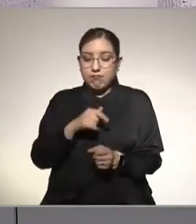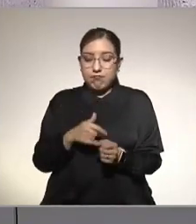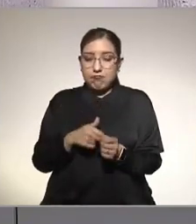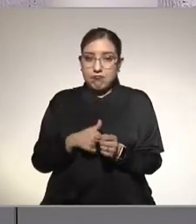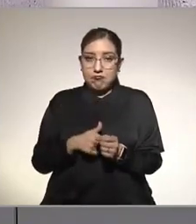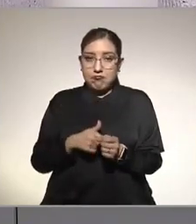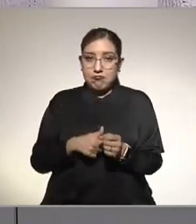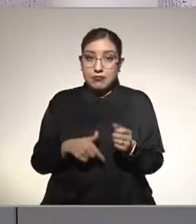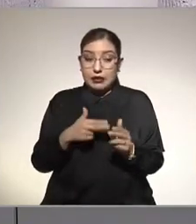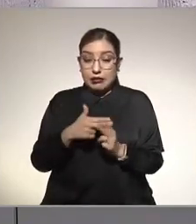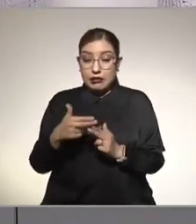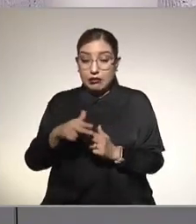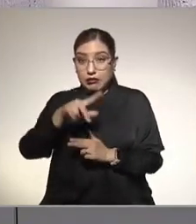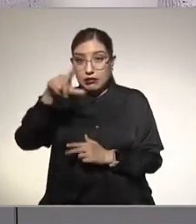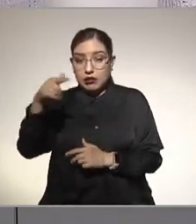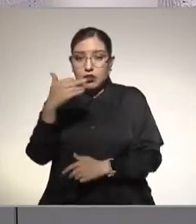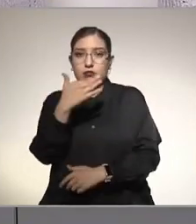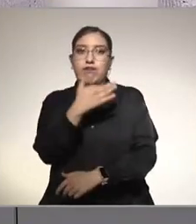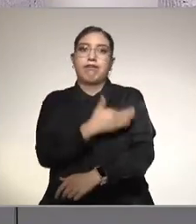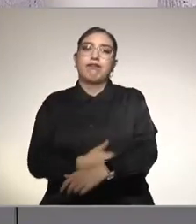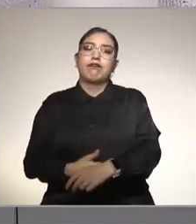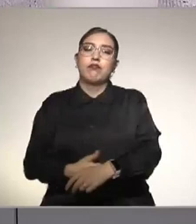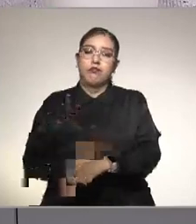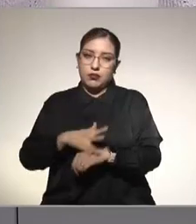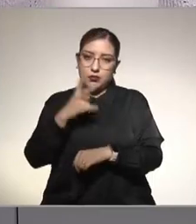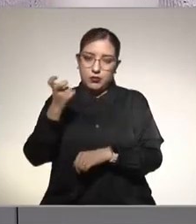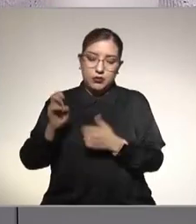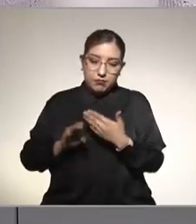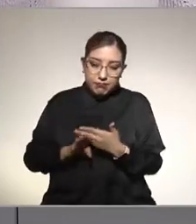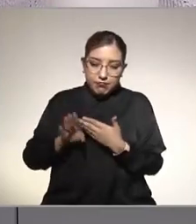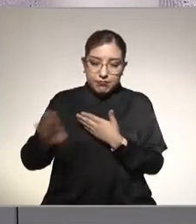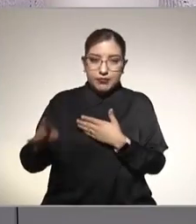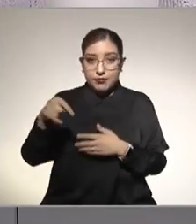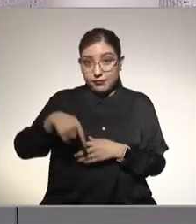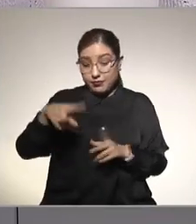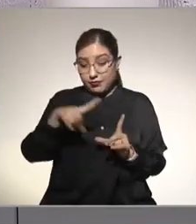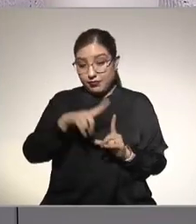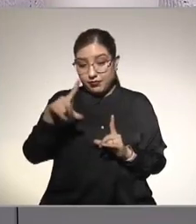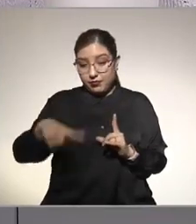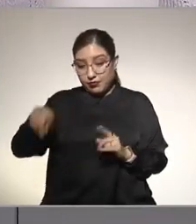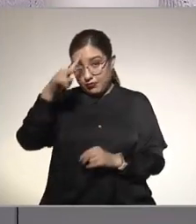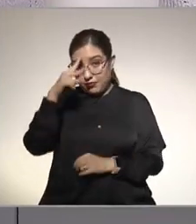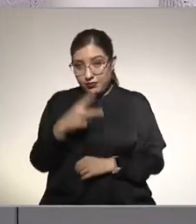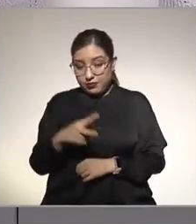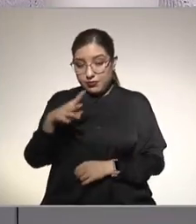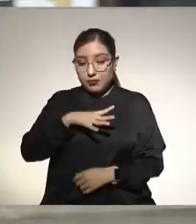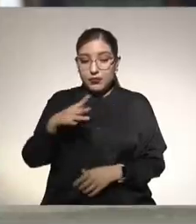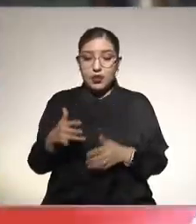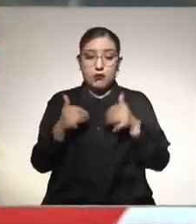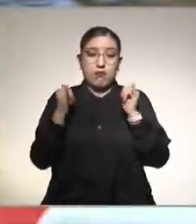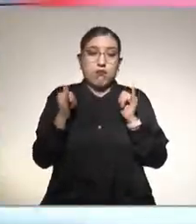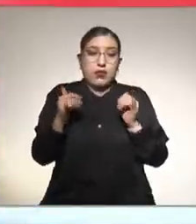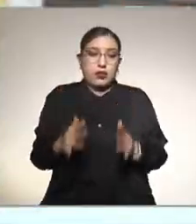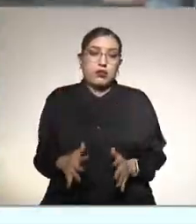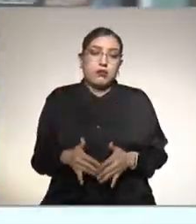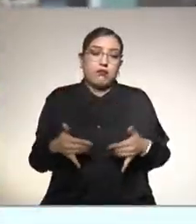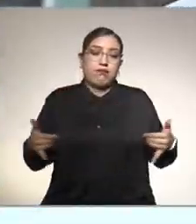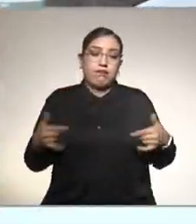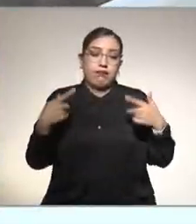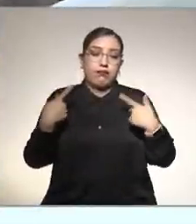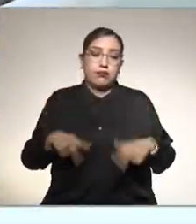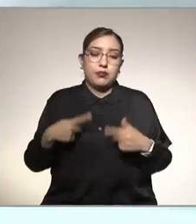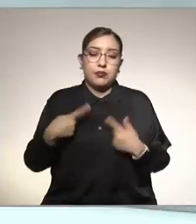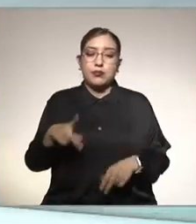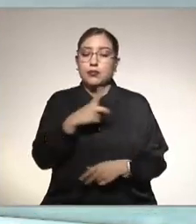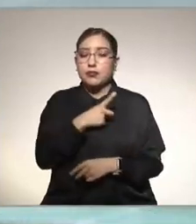consecuencias por eso debemos tratar de combatirla y más corto en nuestro país tenemos los primeros lugares de obesidad y sobrepeso la dieta y la